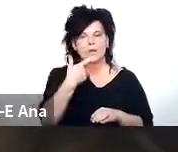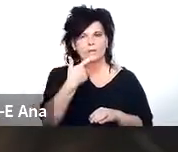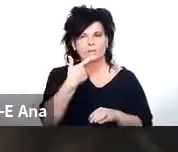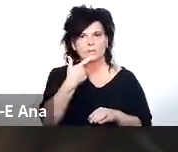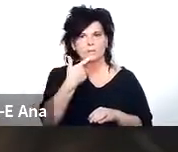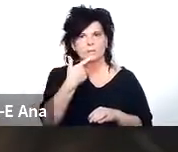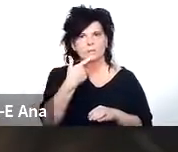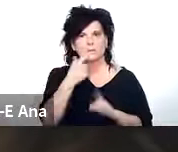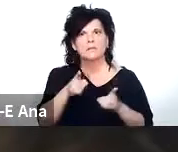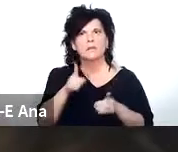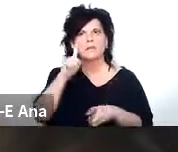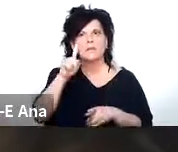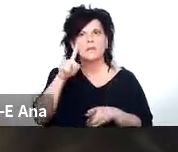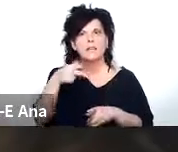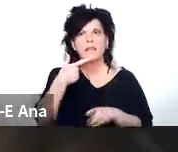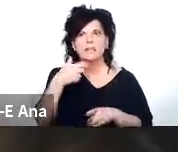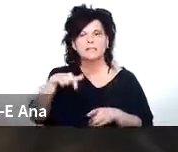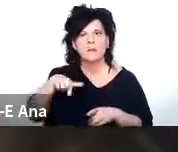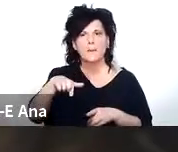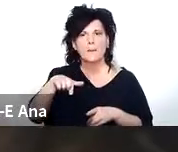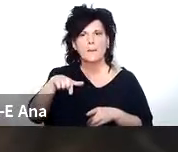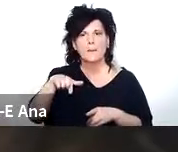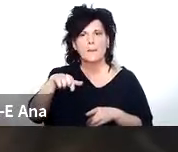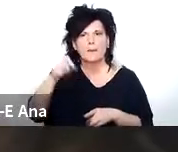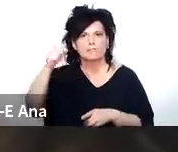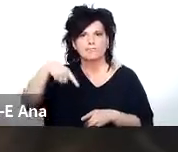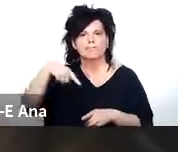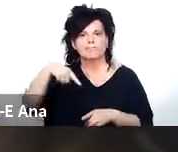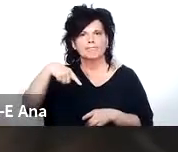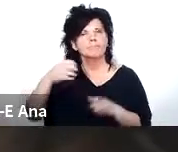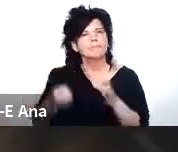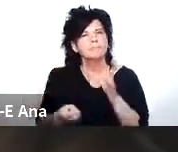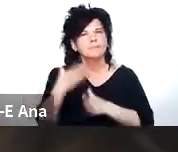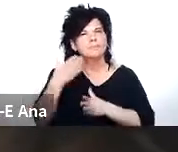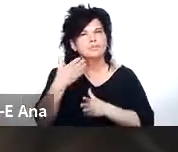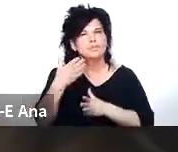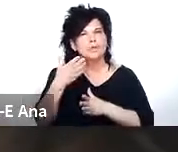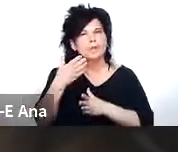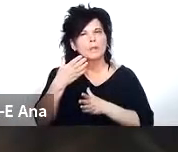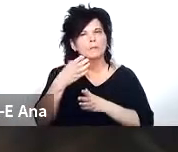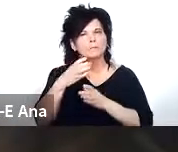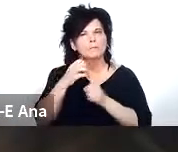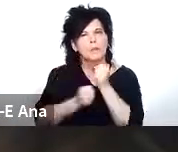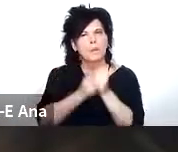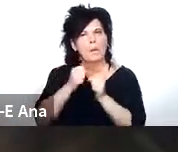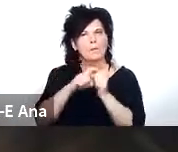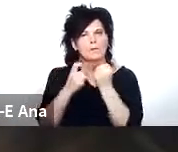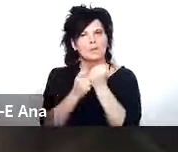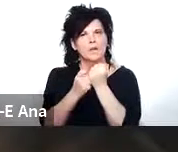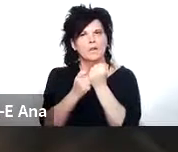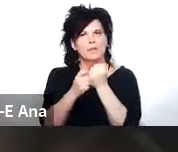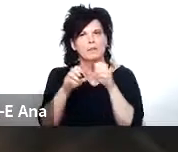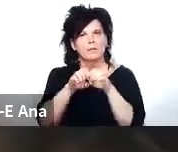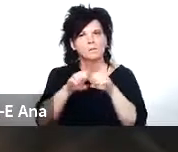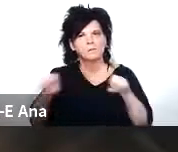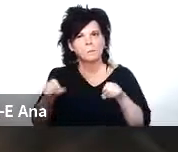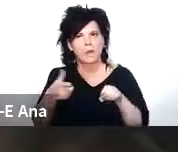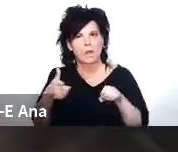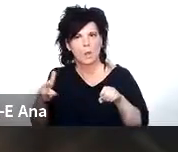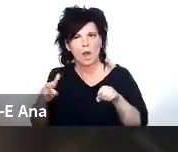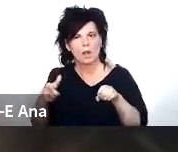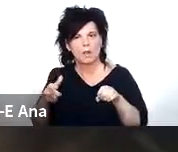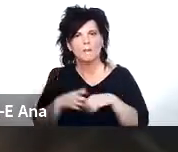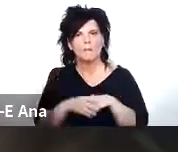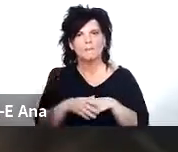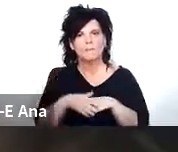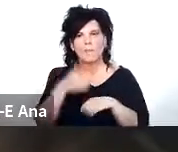ISPs nativos que en su gran mayoría de los casos han surgido como proveedores de conectividad inalámbricos y que luego están